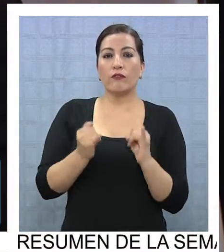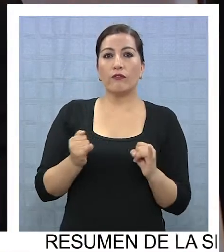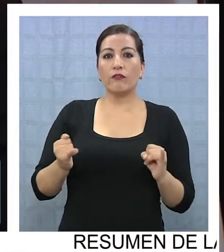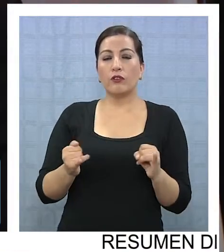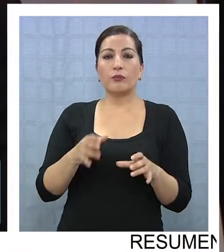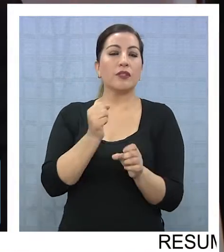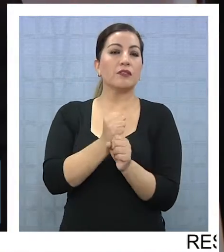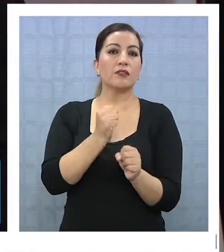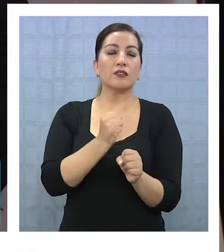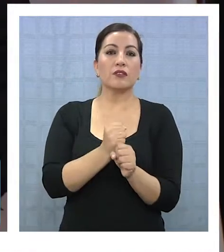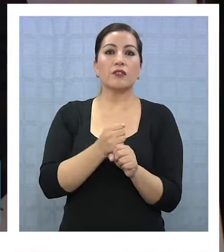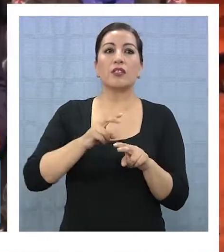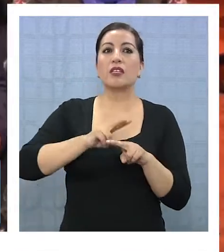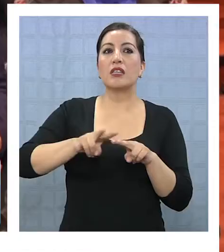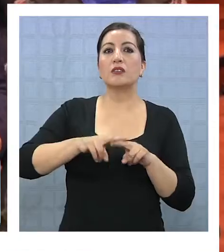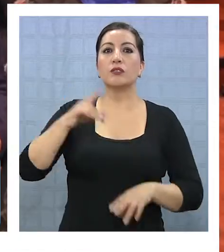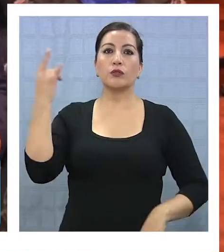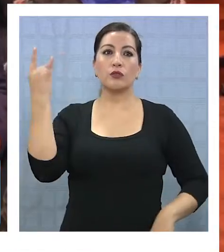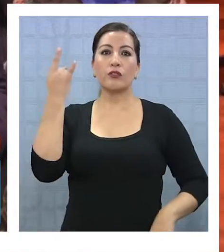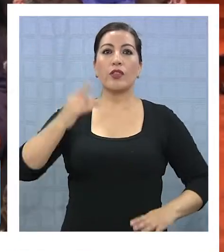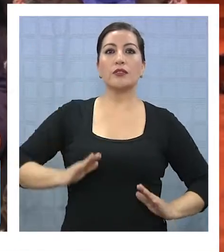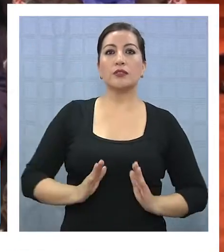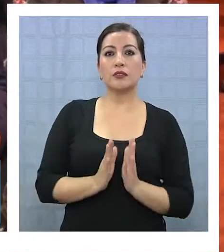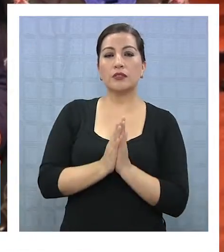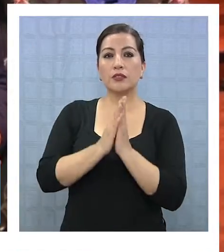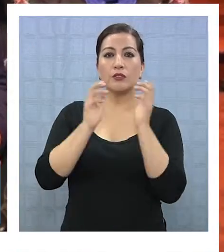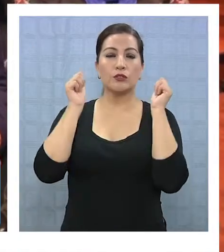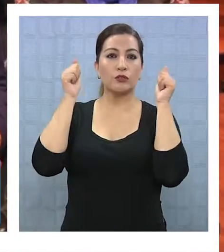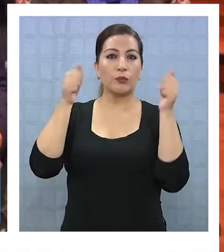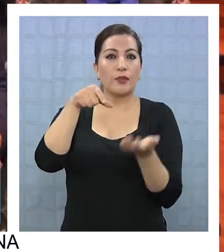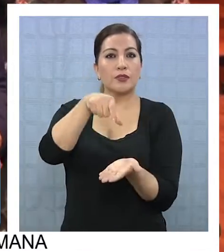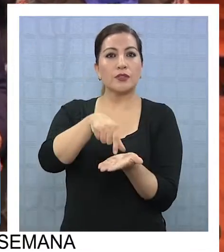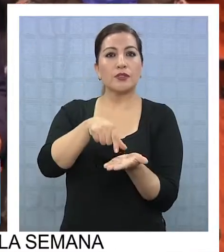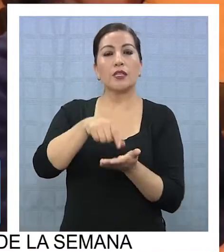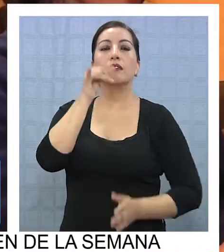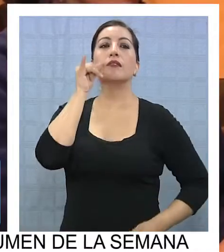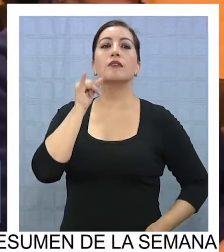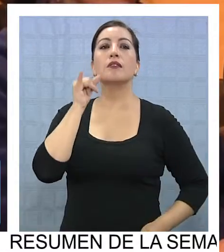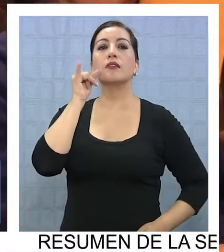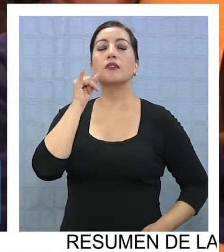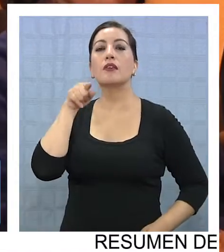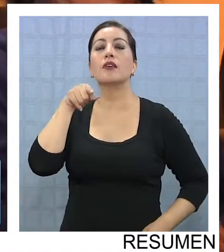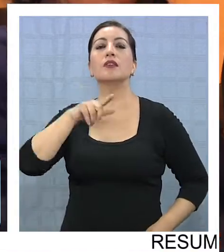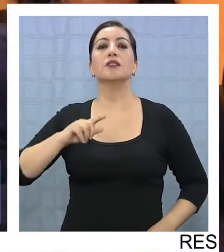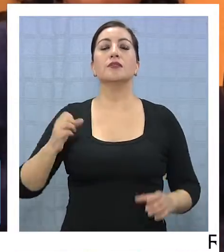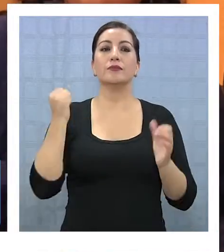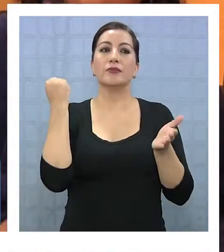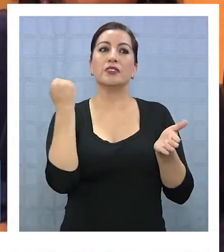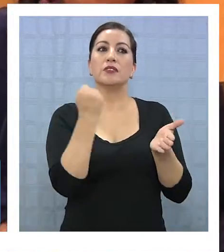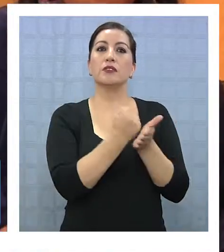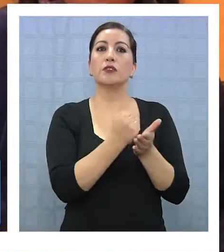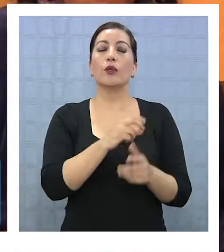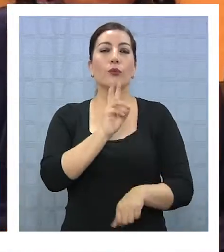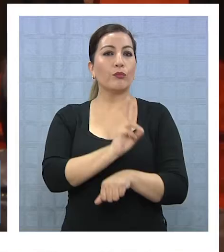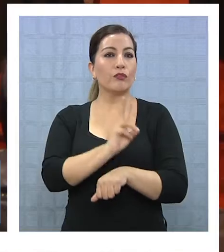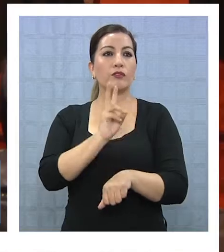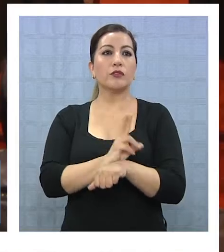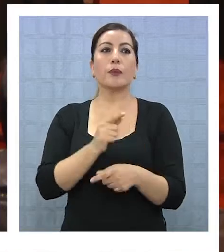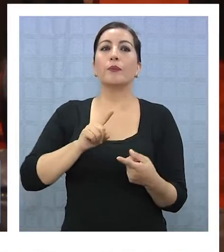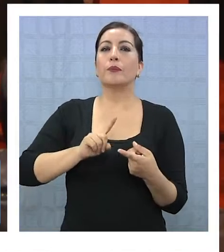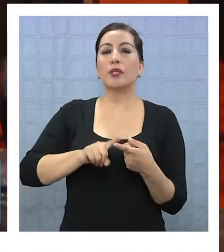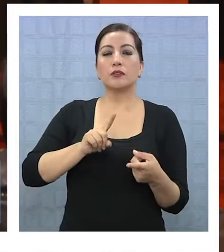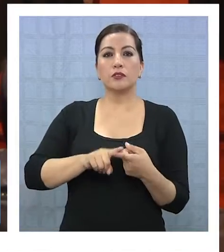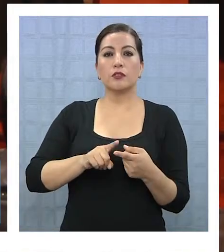educativa que impartió la Universidad Santo Tomás, sede Iquique tras la certificación de los profesores que